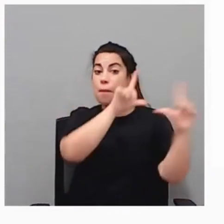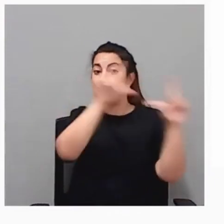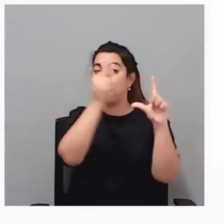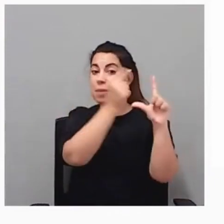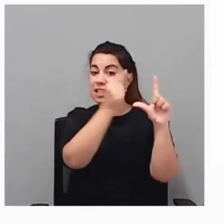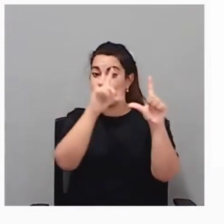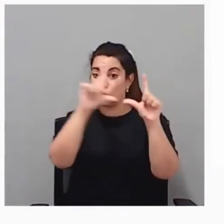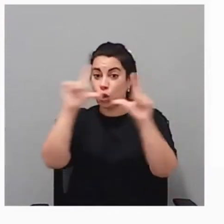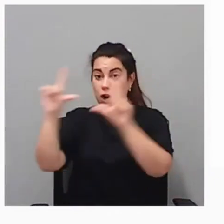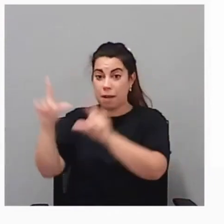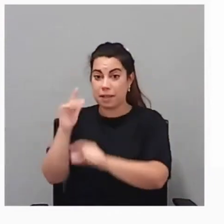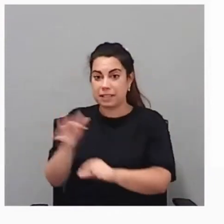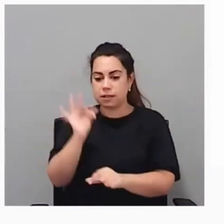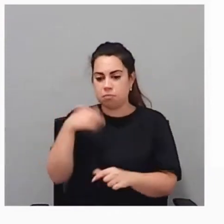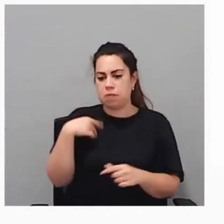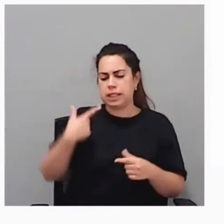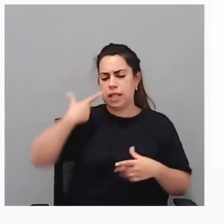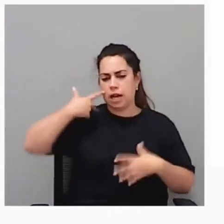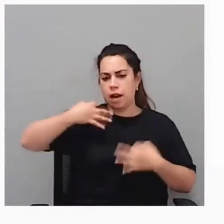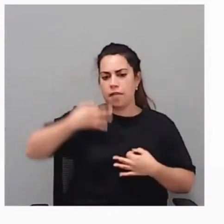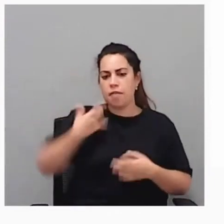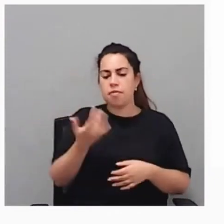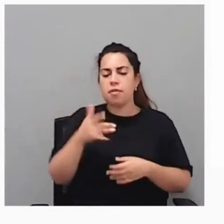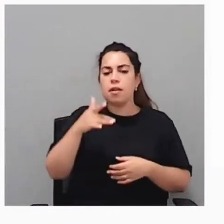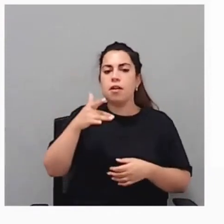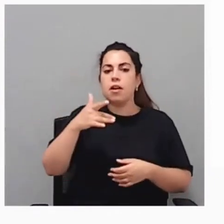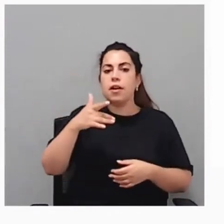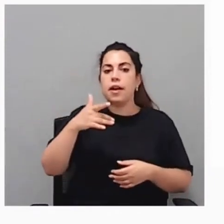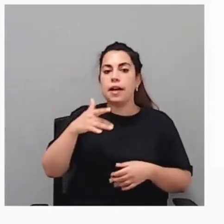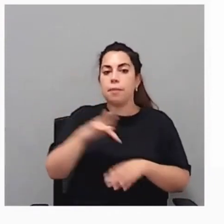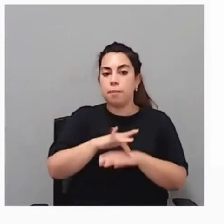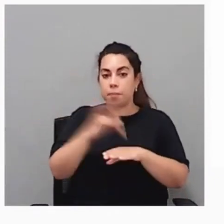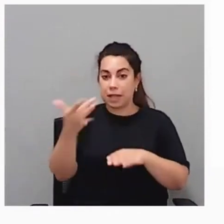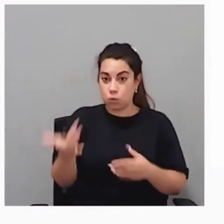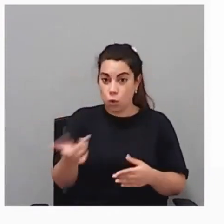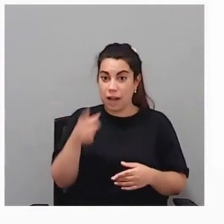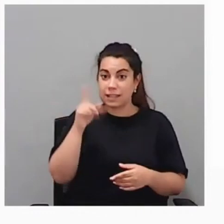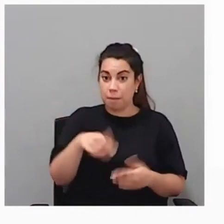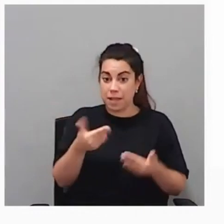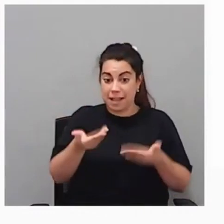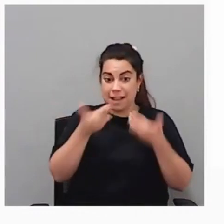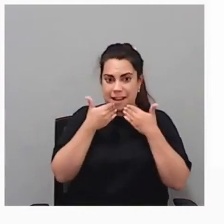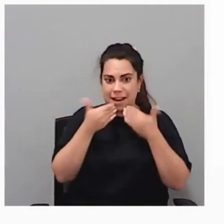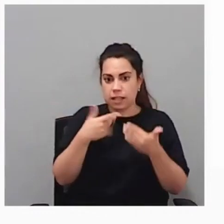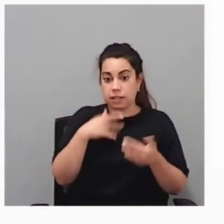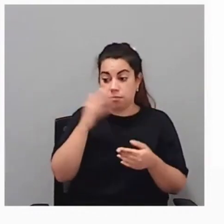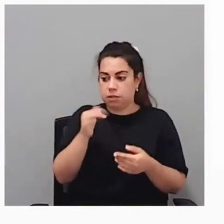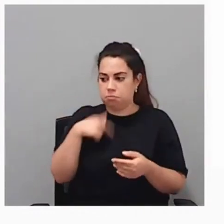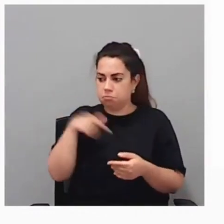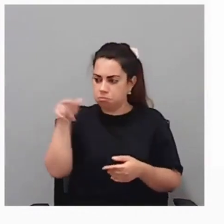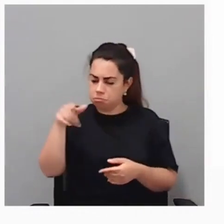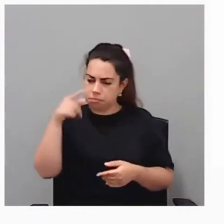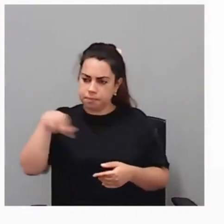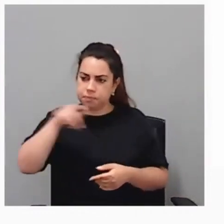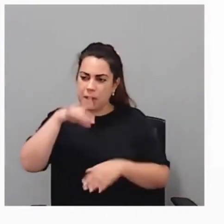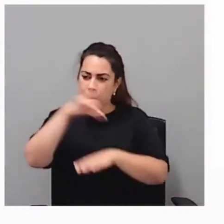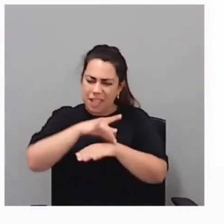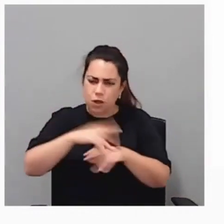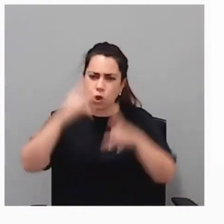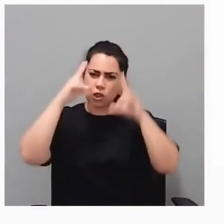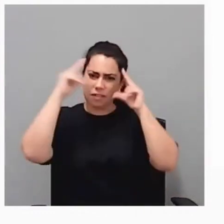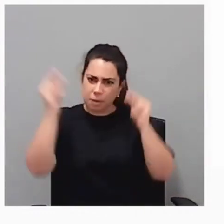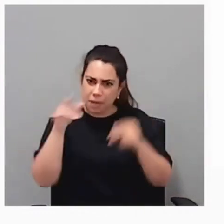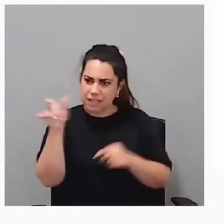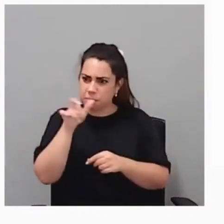personas se pudieran expresar mejor. Y el facultativo también les pudiera entender mejor. Tener en cuenta que muchos de